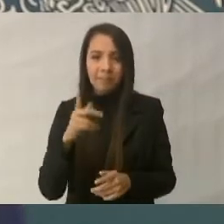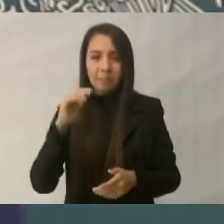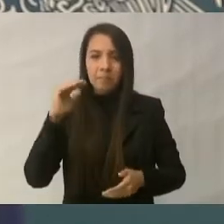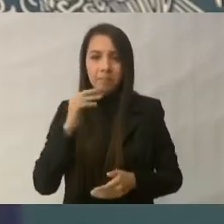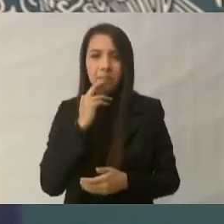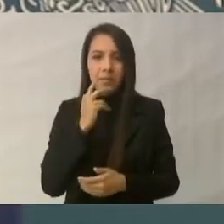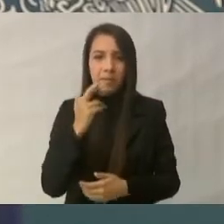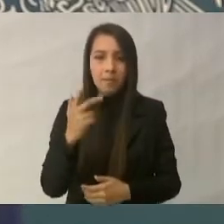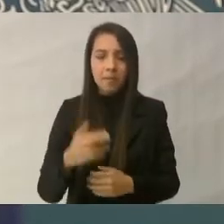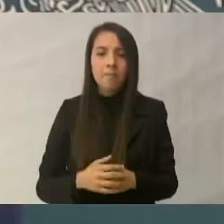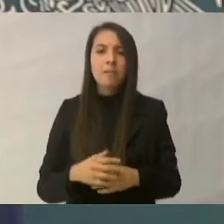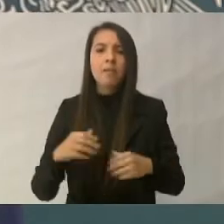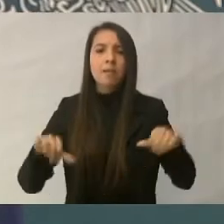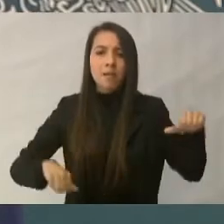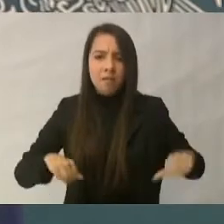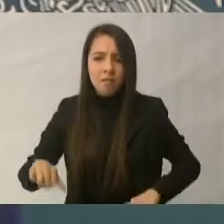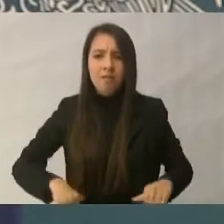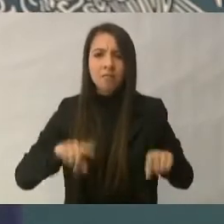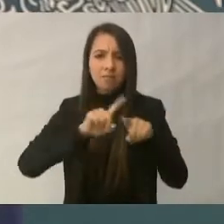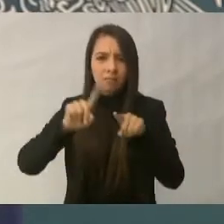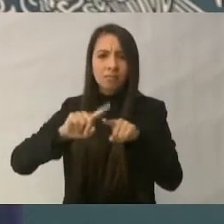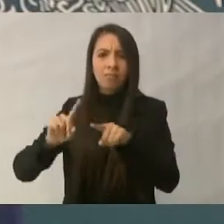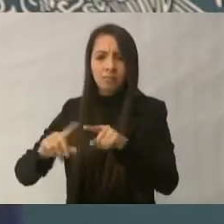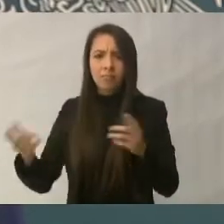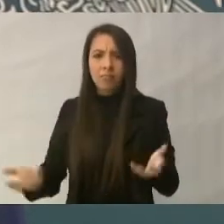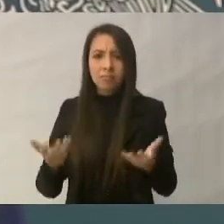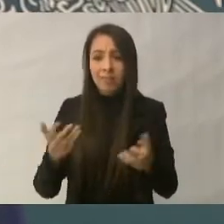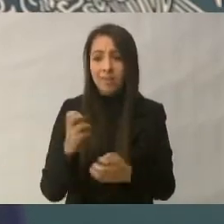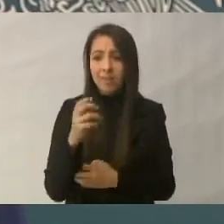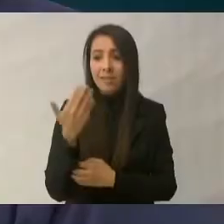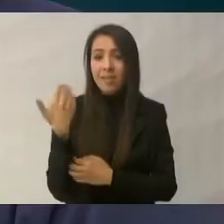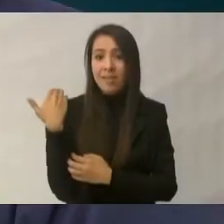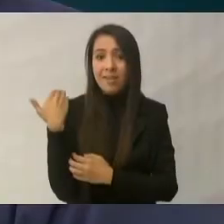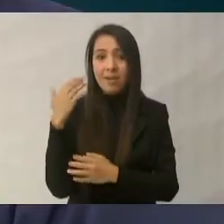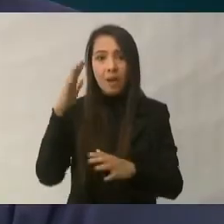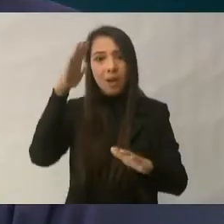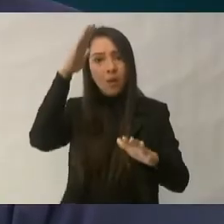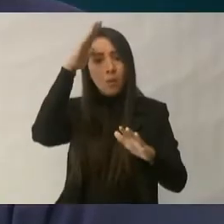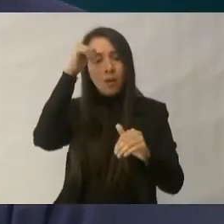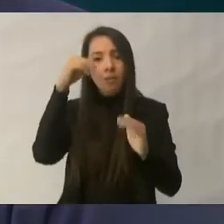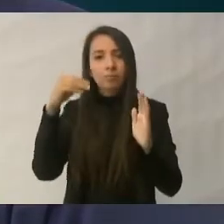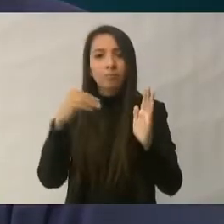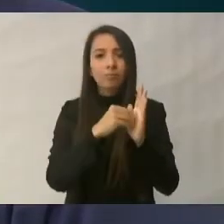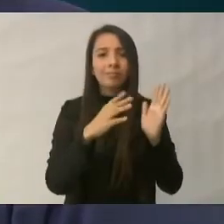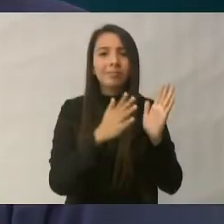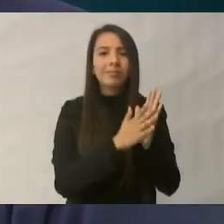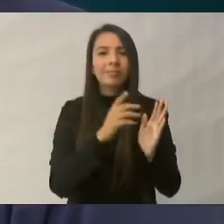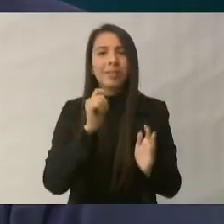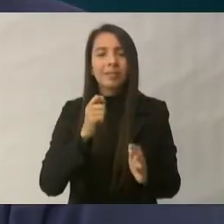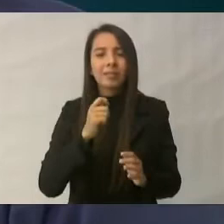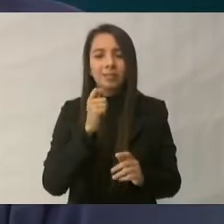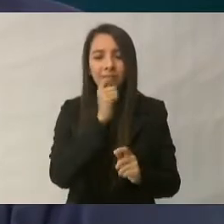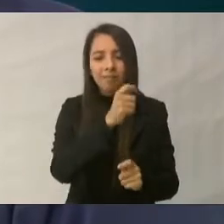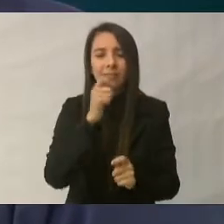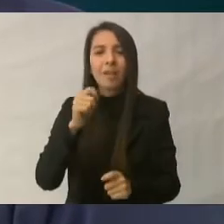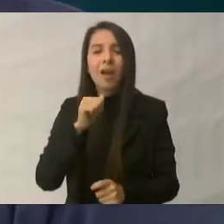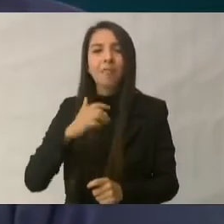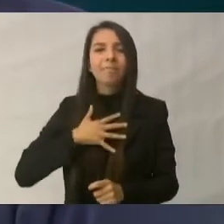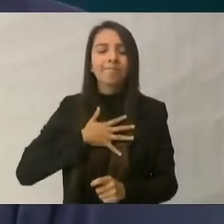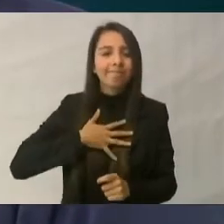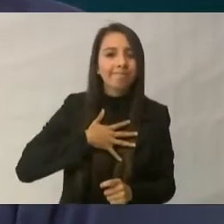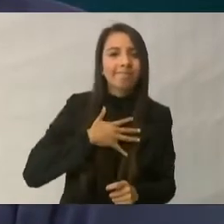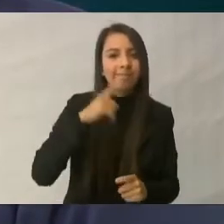actividades, producto de este último acuerdo, pues hubo una restricción más precisa sobre el tipo de artes de pesca, obviamente las comunidades